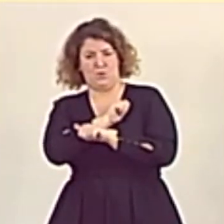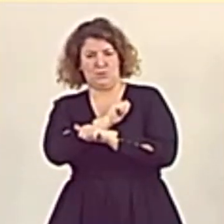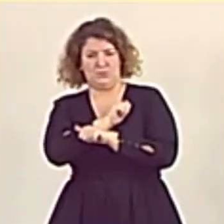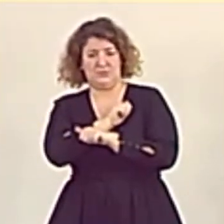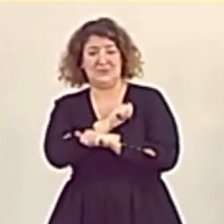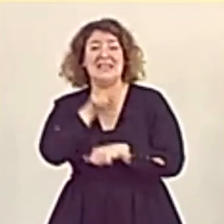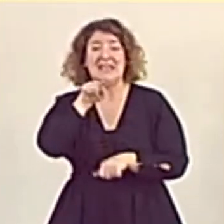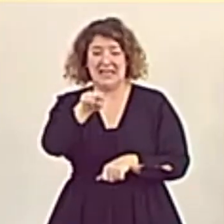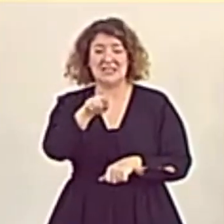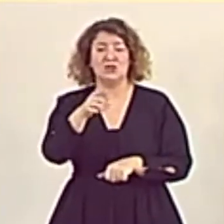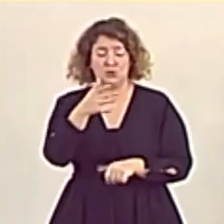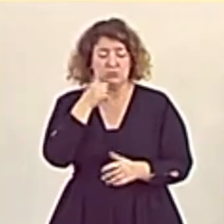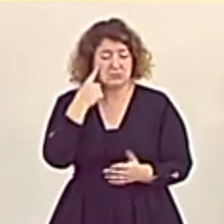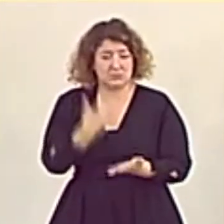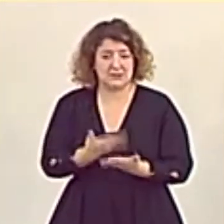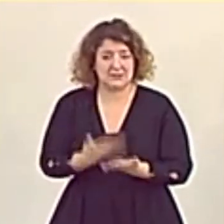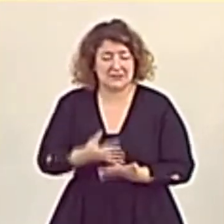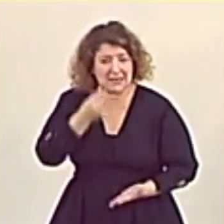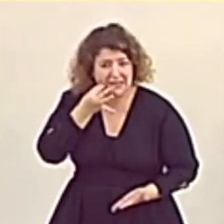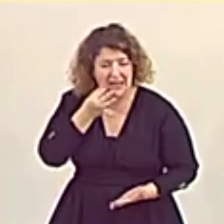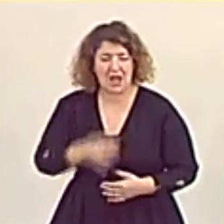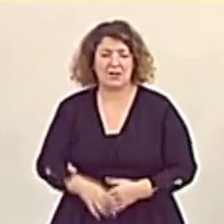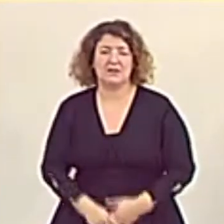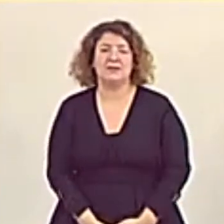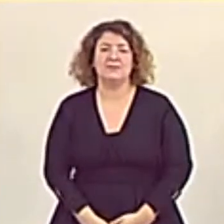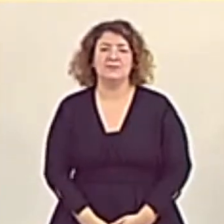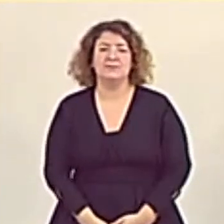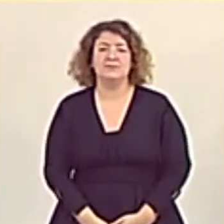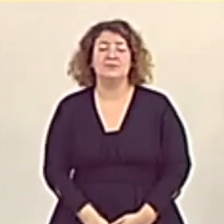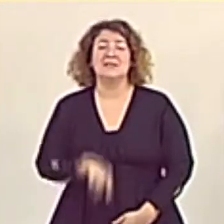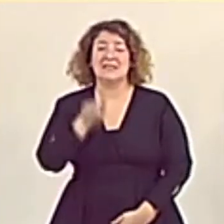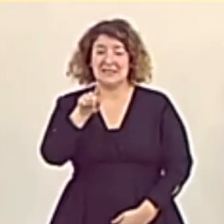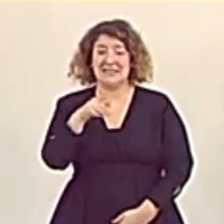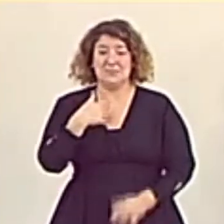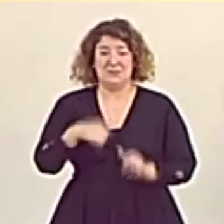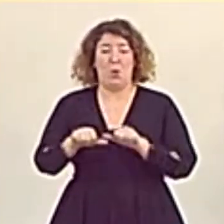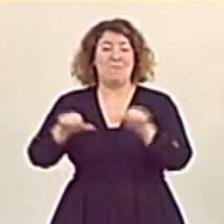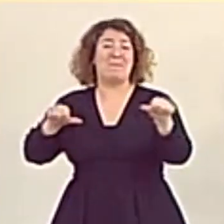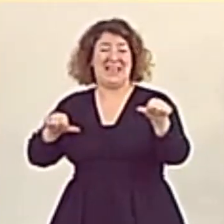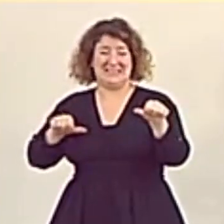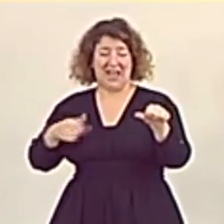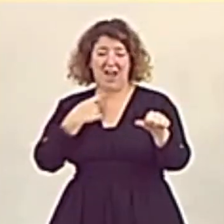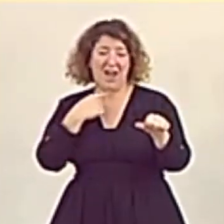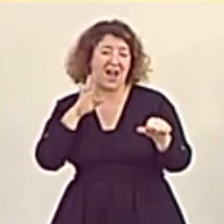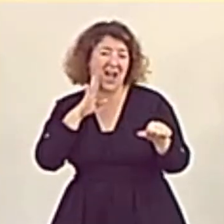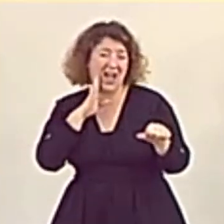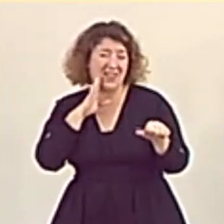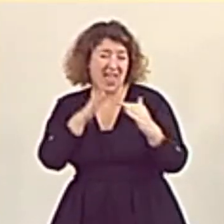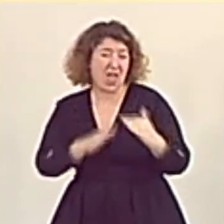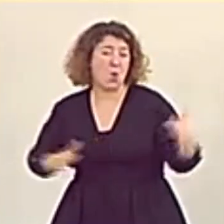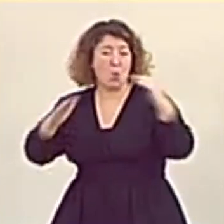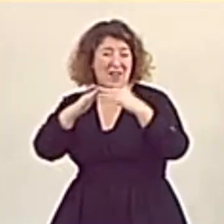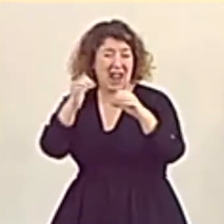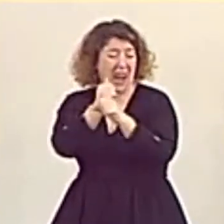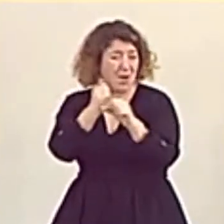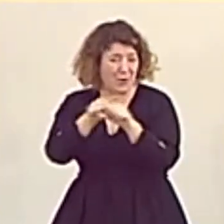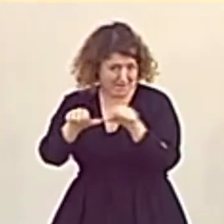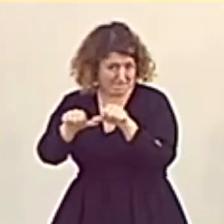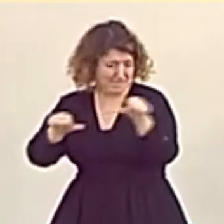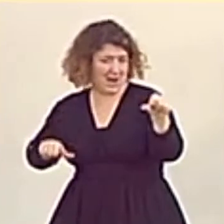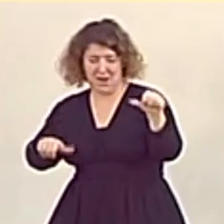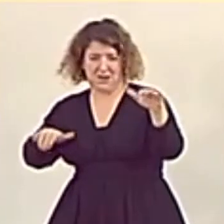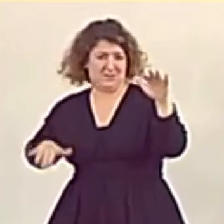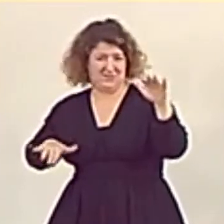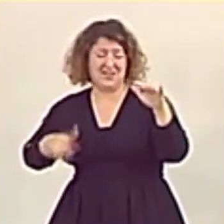Esa es la realidad. Esa es la brecha de igualdad laboral de su gobierno